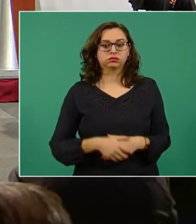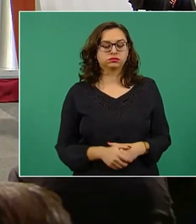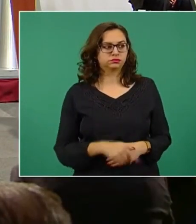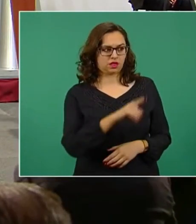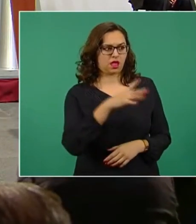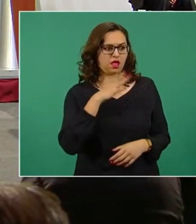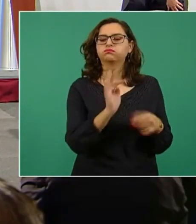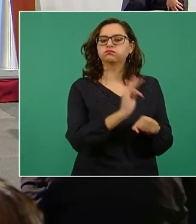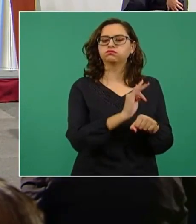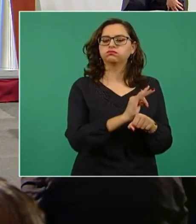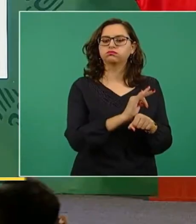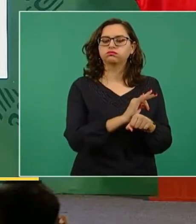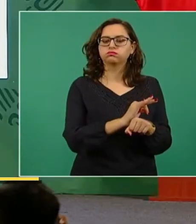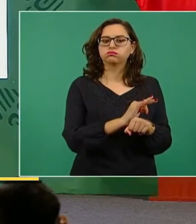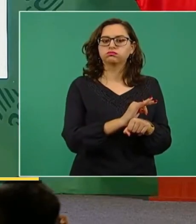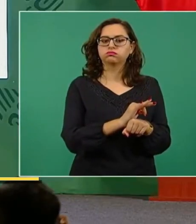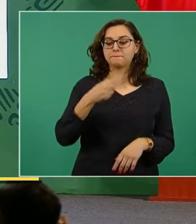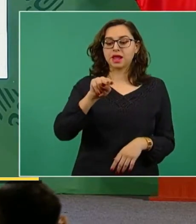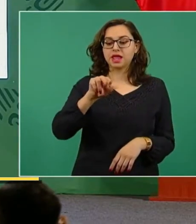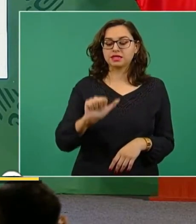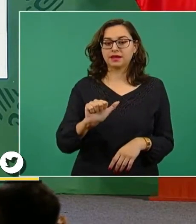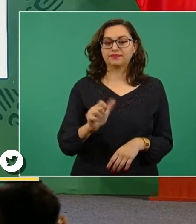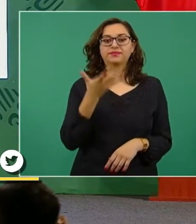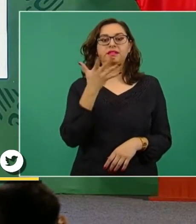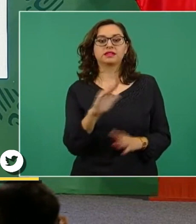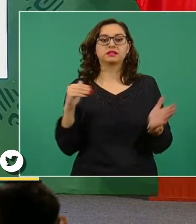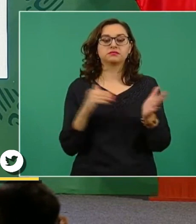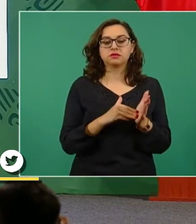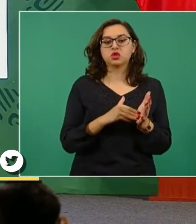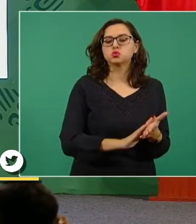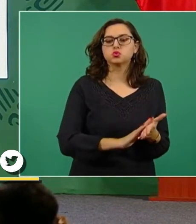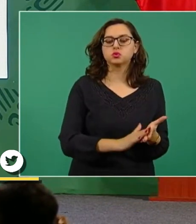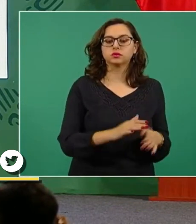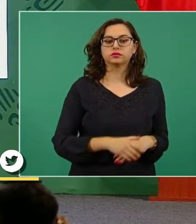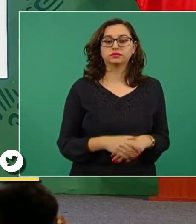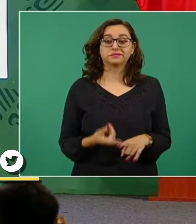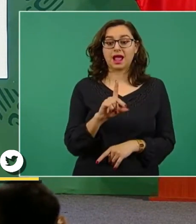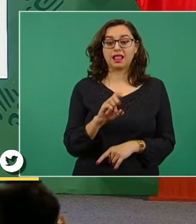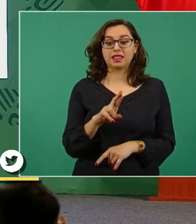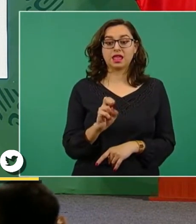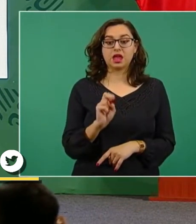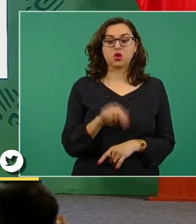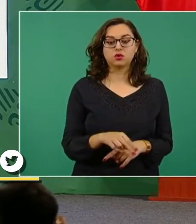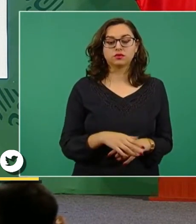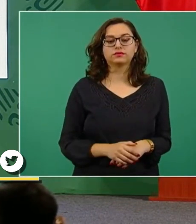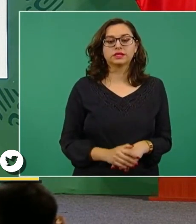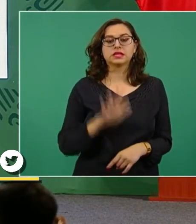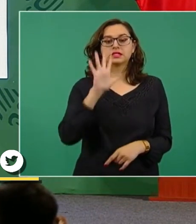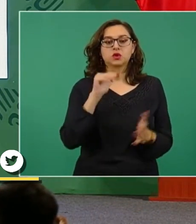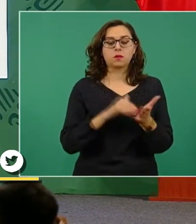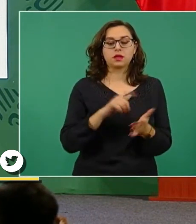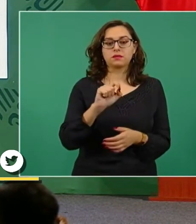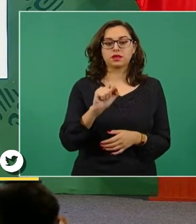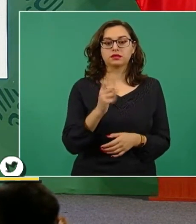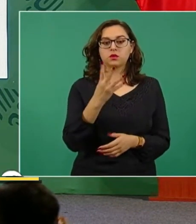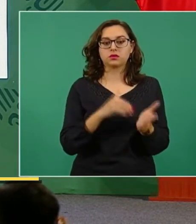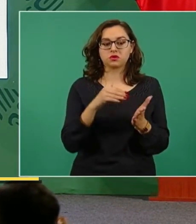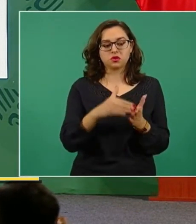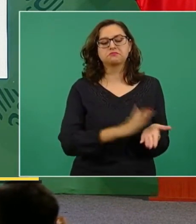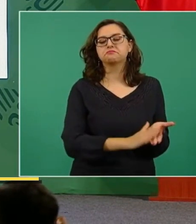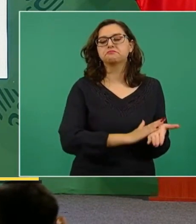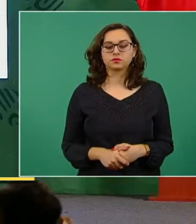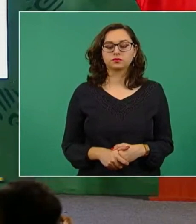a ver la lista. Con Peña, diez mil ochocientos veinticuatro millones. Y con Calderón, cinco mil veinticuatro. ¡Qué